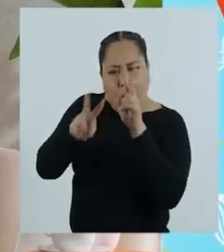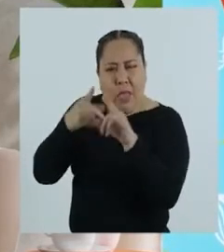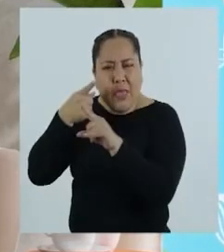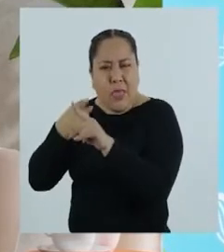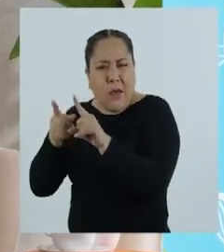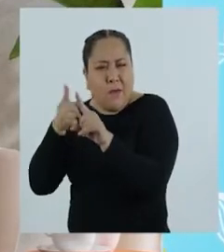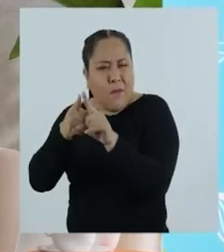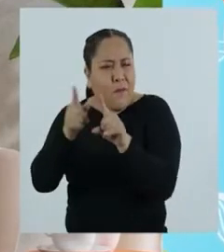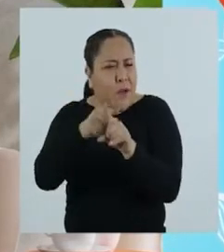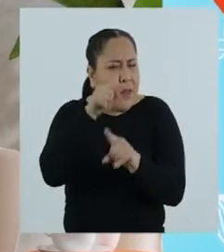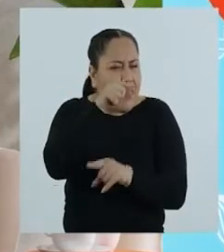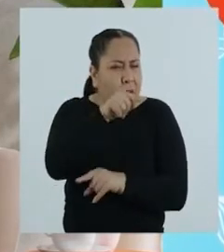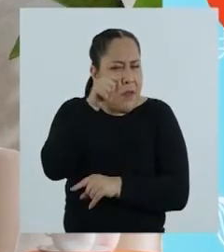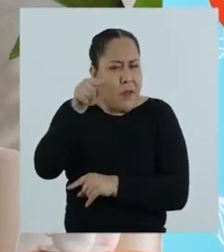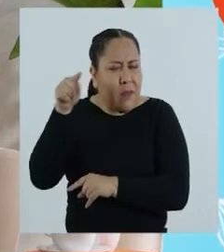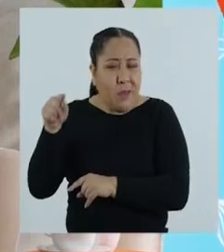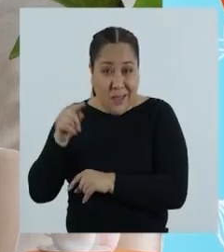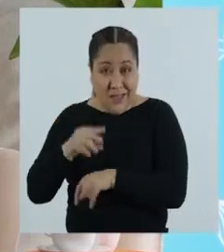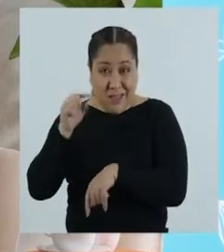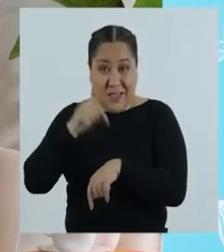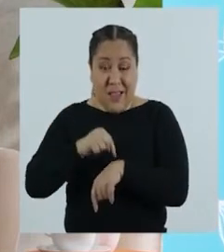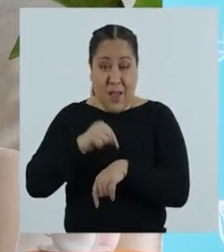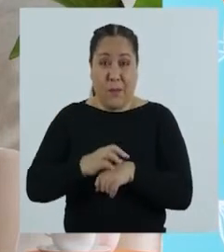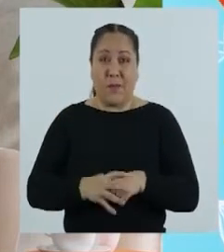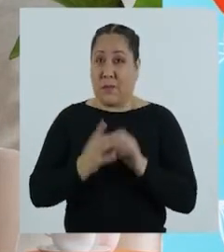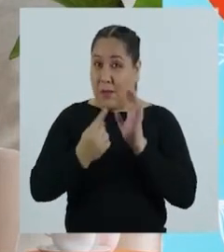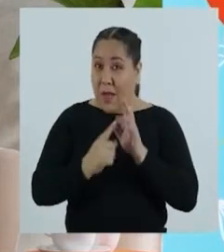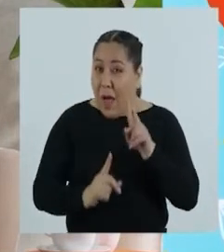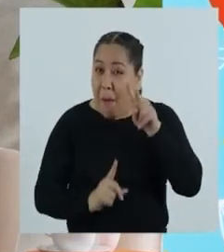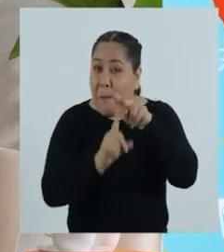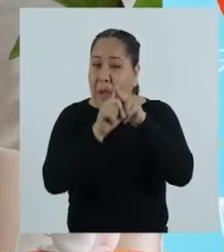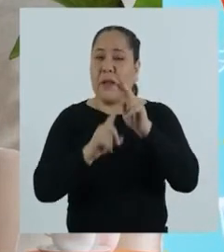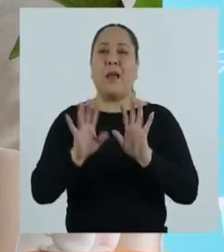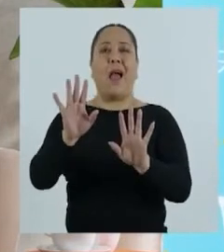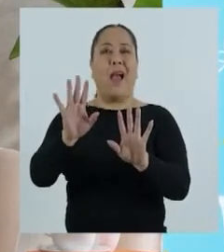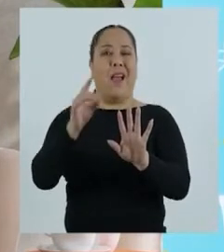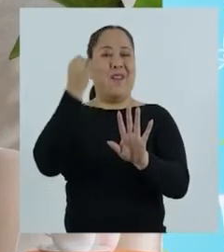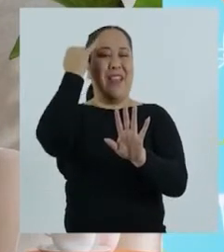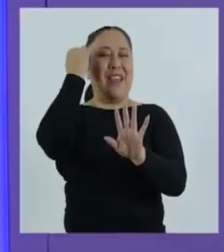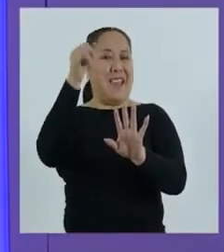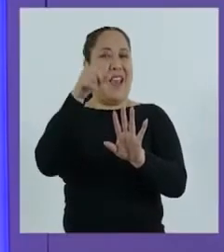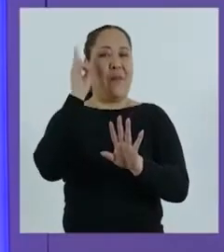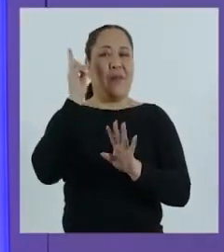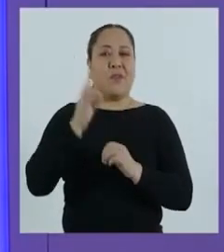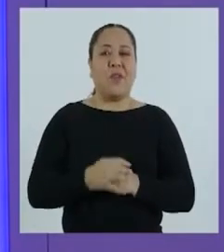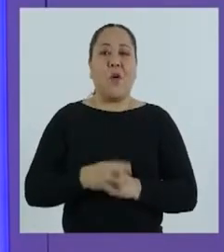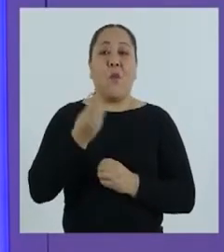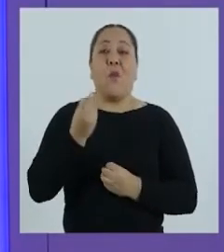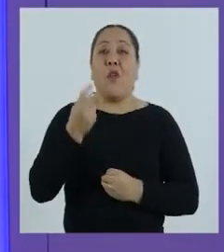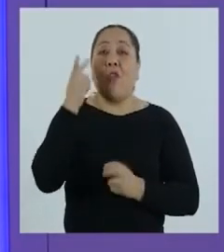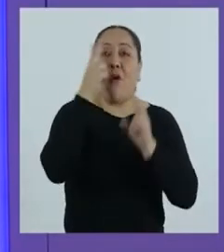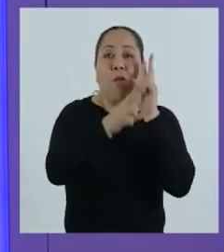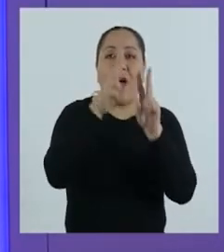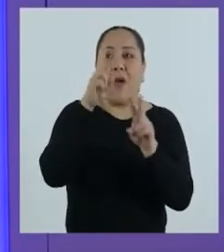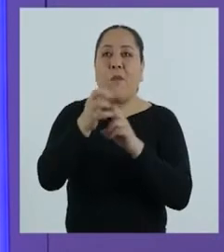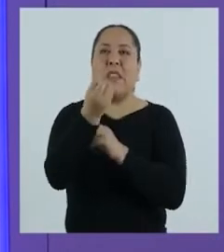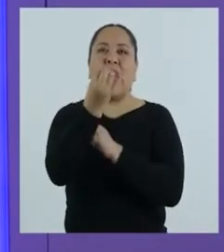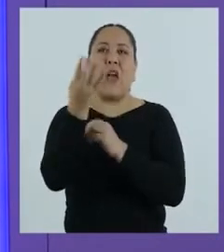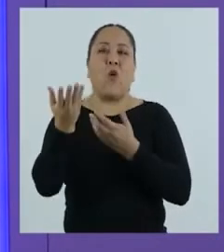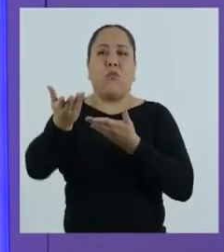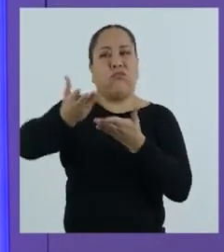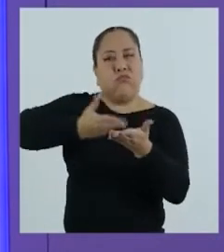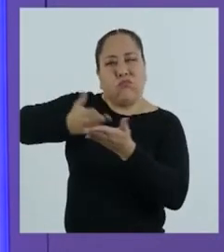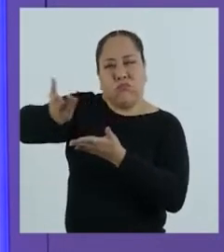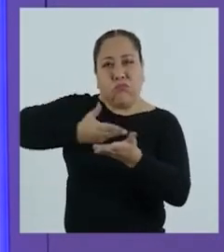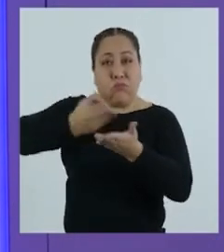identificarla en los diferentes contextos y en las situaciones en las que se presenta. Tengo una idea, profesora. ¿Por qué no